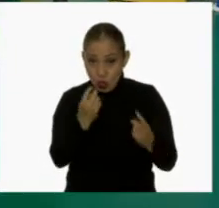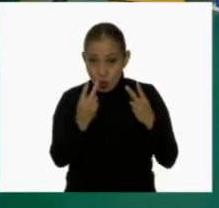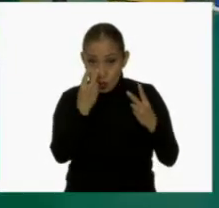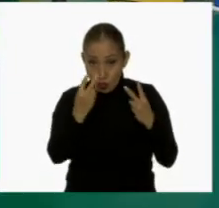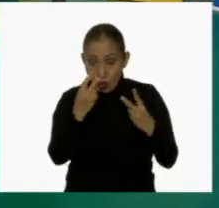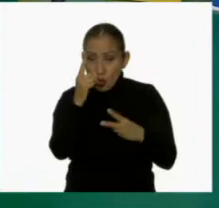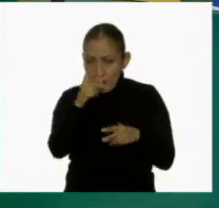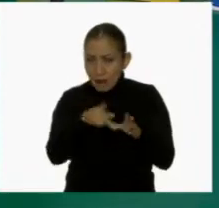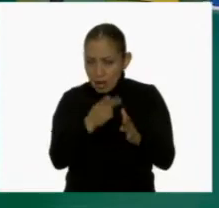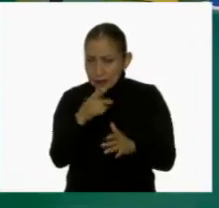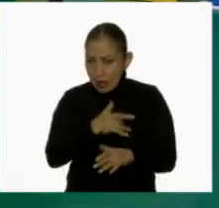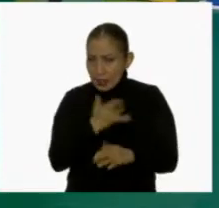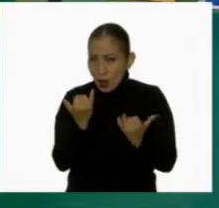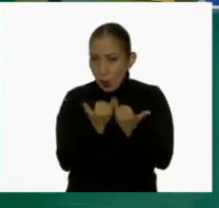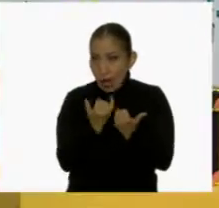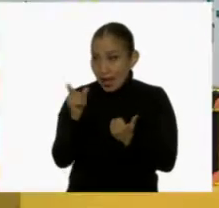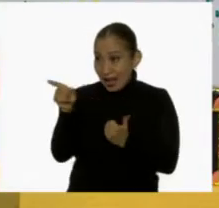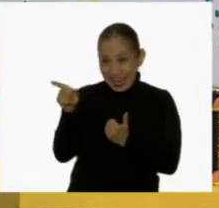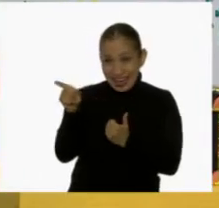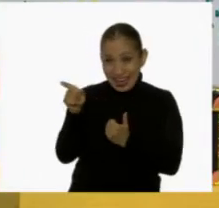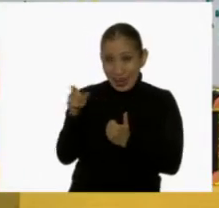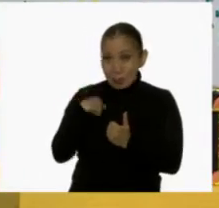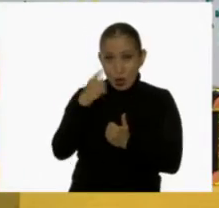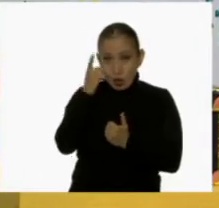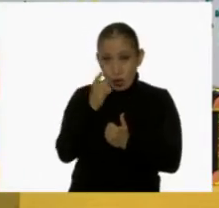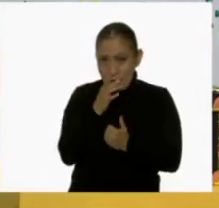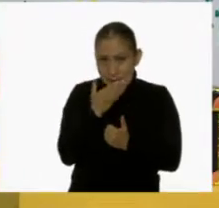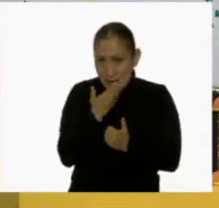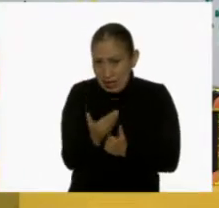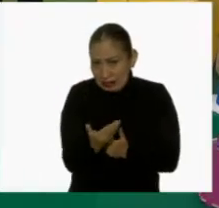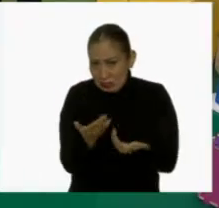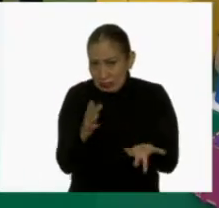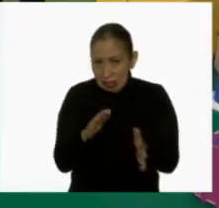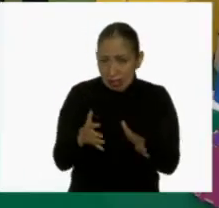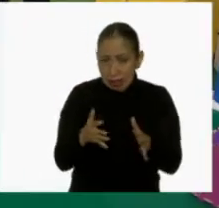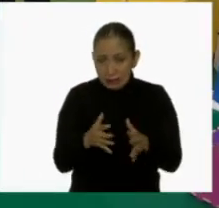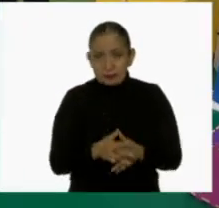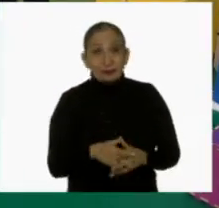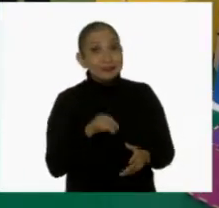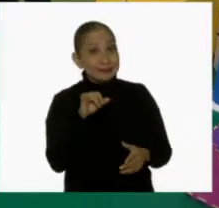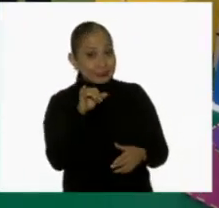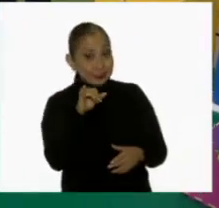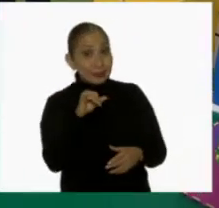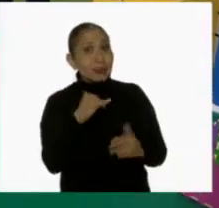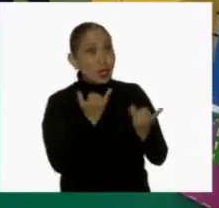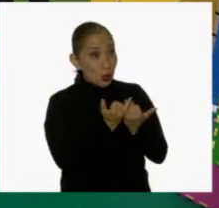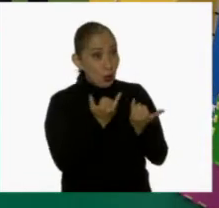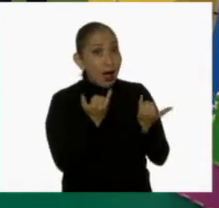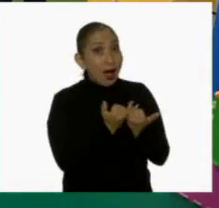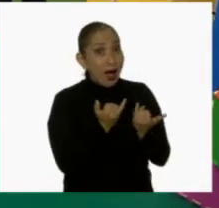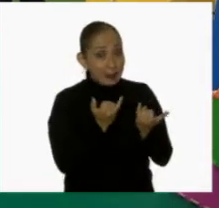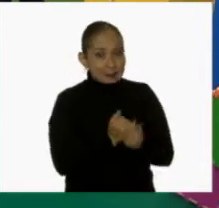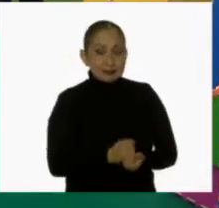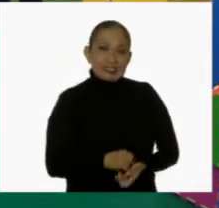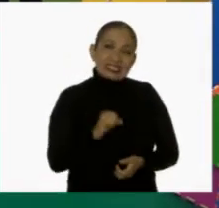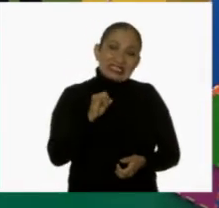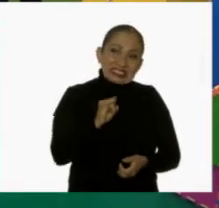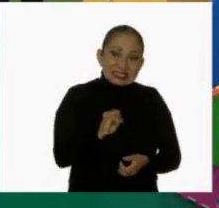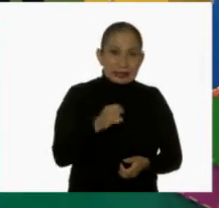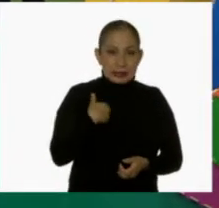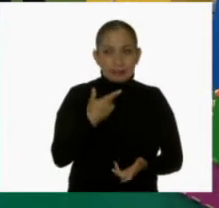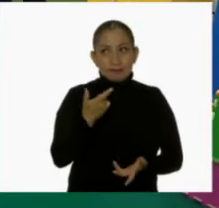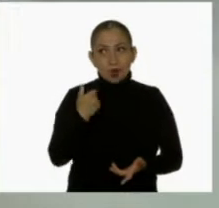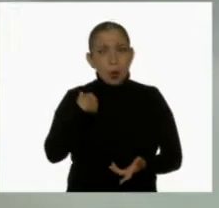¿alguna vez se han sentido así como Oscar por no poder dormir bien? ¡Sí! Ya, también les ha pasado. Pues sí, y